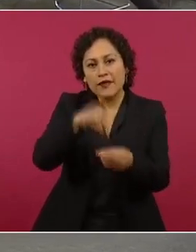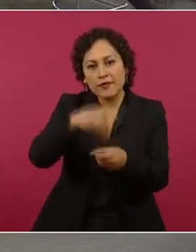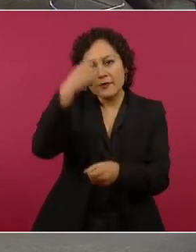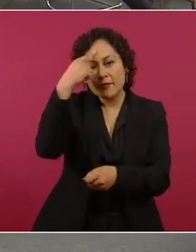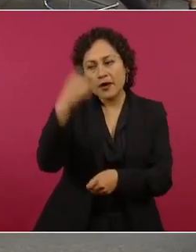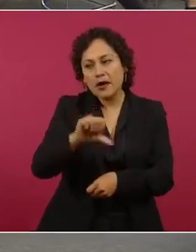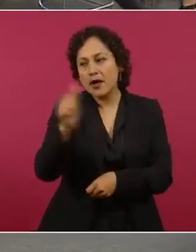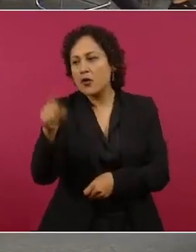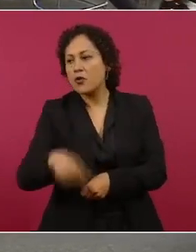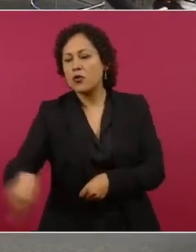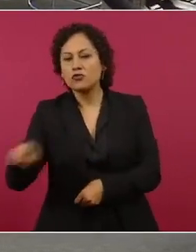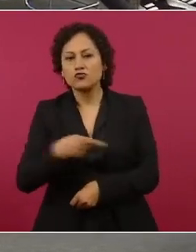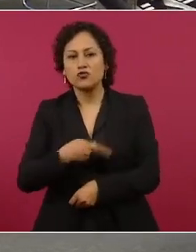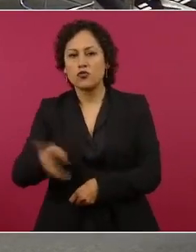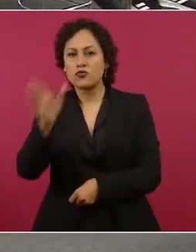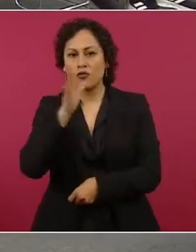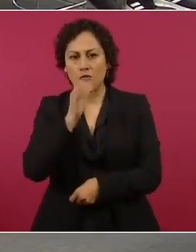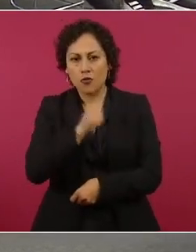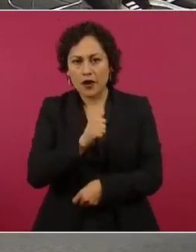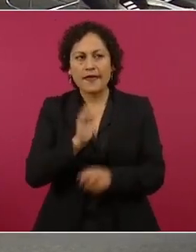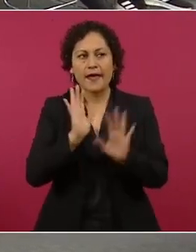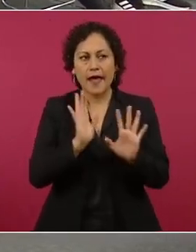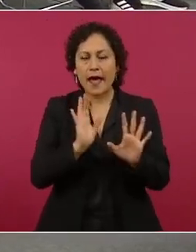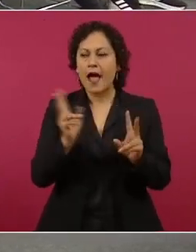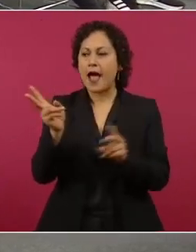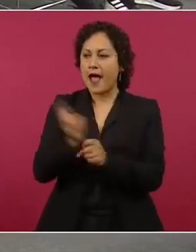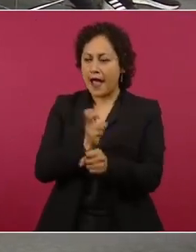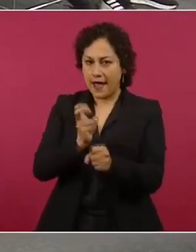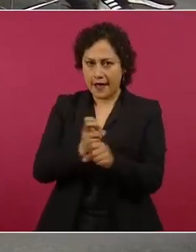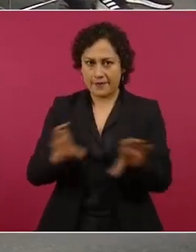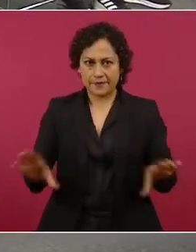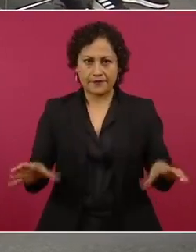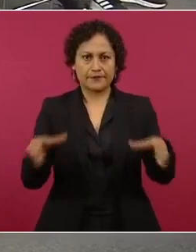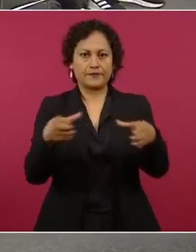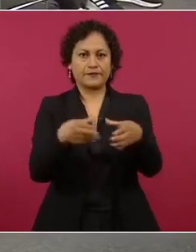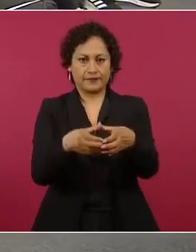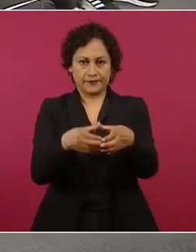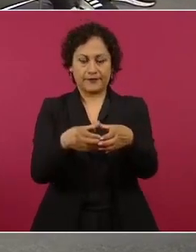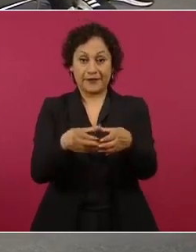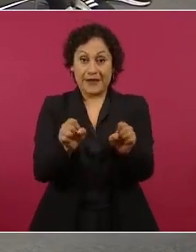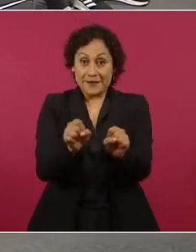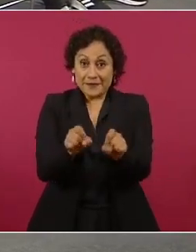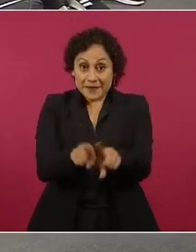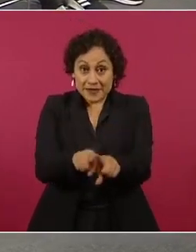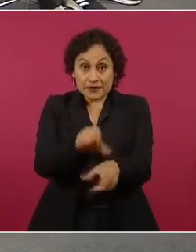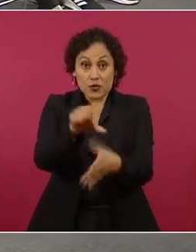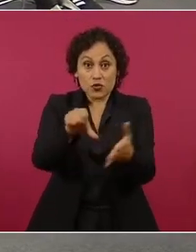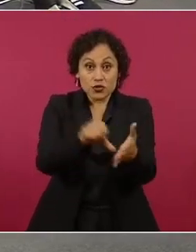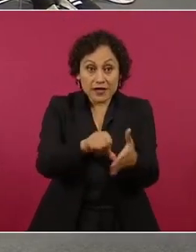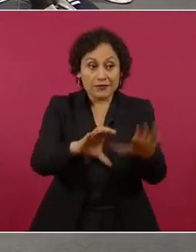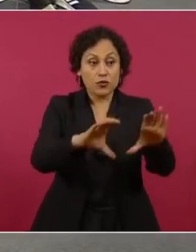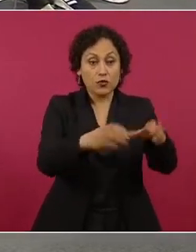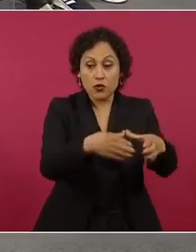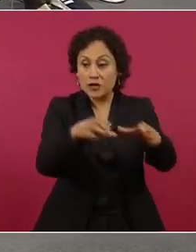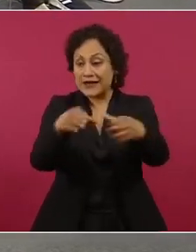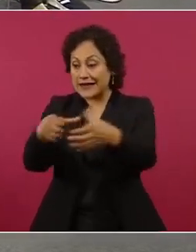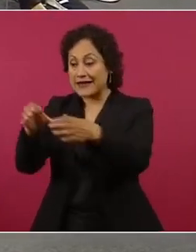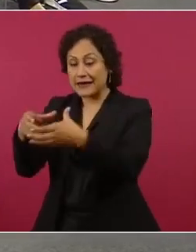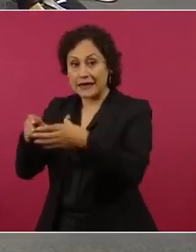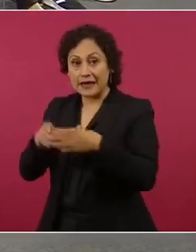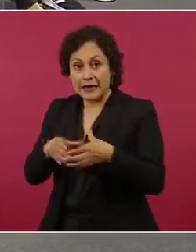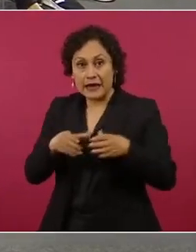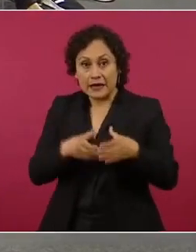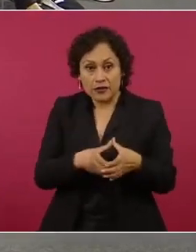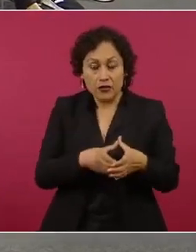una posibilidad de que para todos los menos pudientes de los centros comunitarios, que son las colonias más humildes,